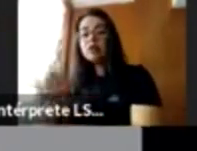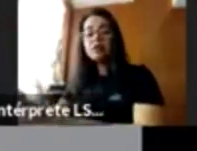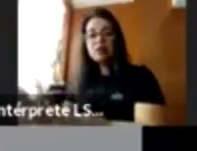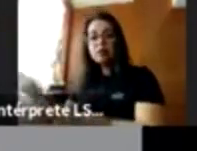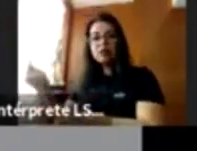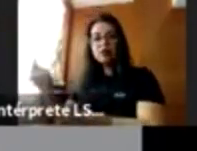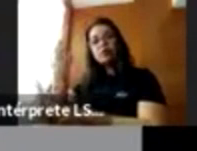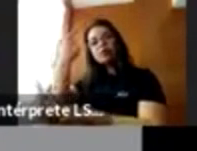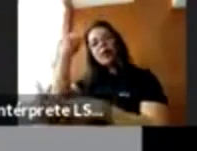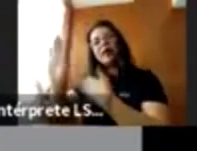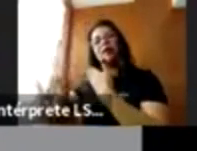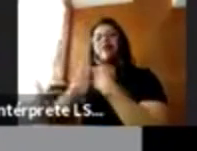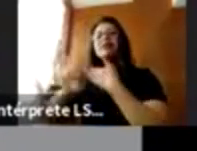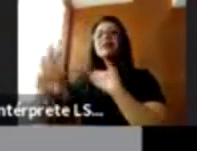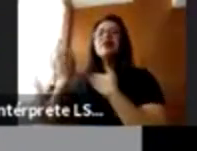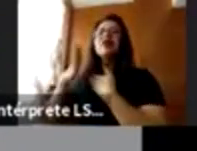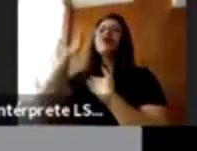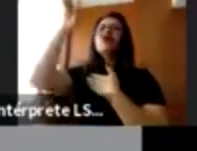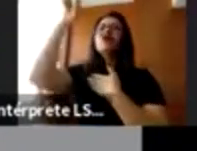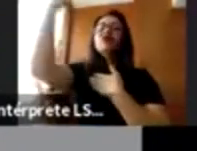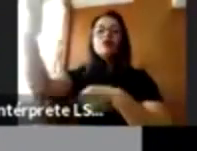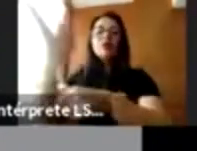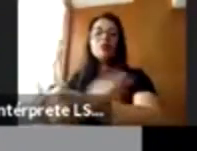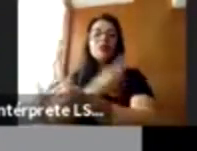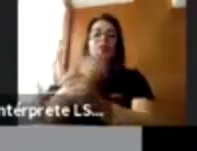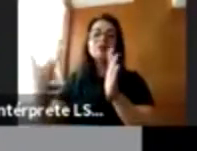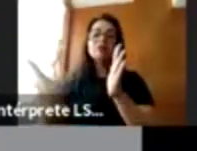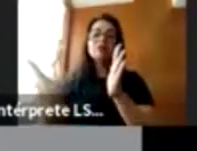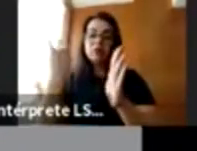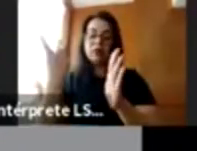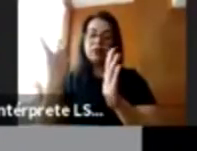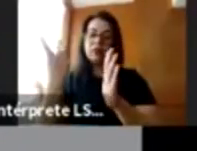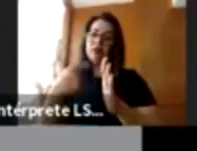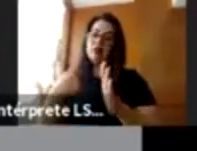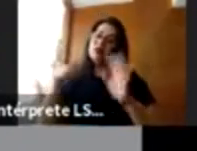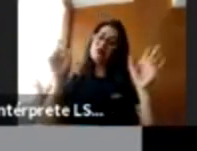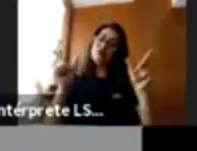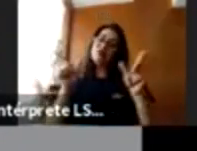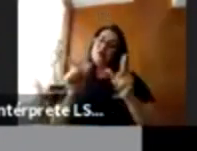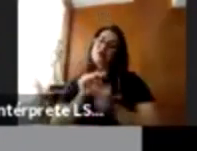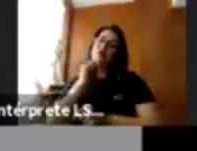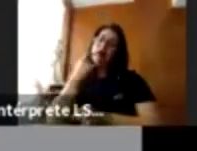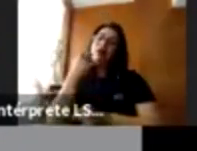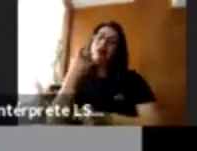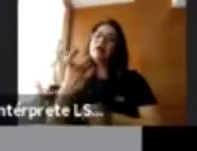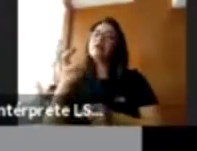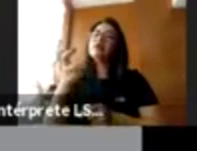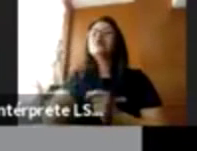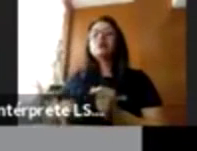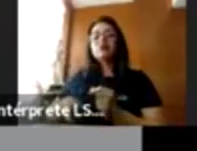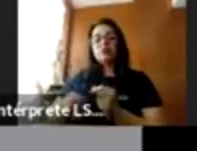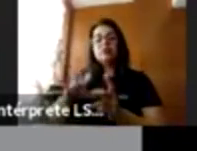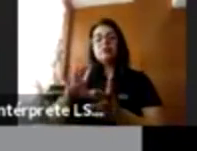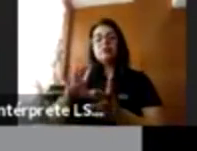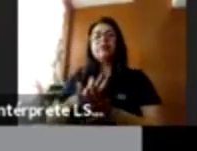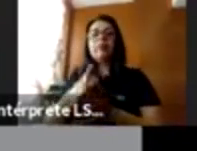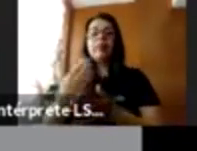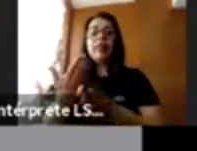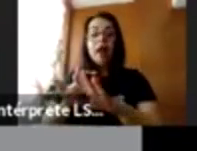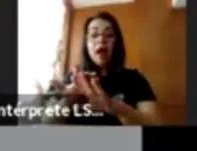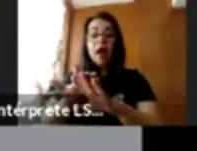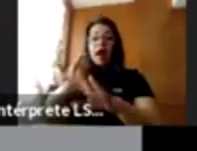Estoy siendo bien breve porque después yo sé que tendremos discusión, que es lo más interesante. Nosotros, antes de esta pandemia,